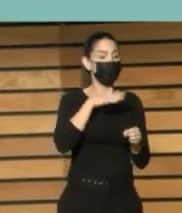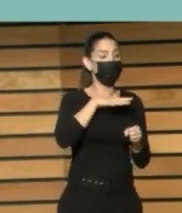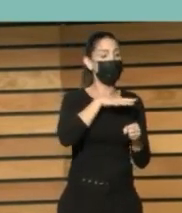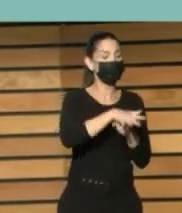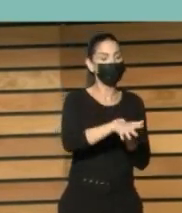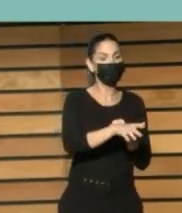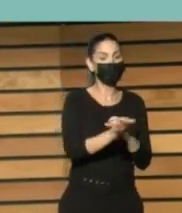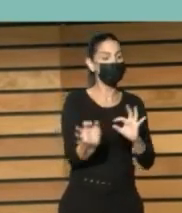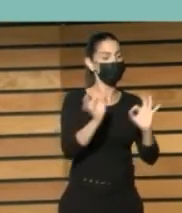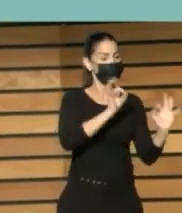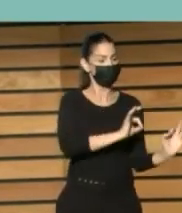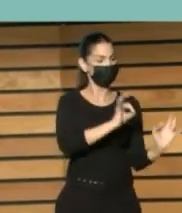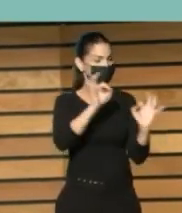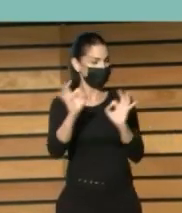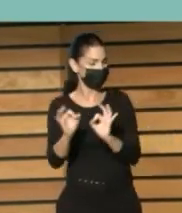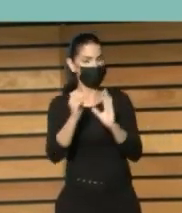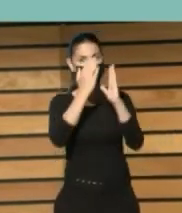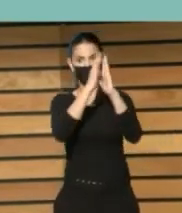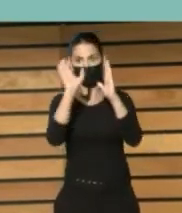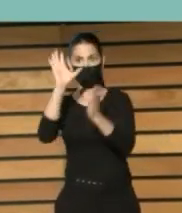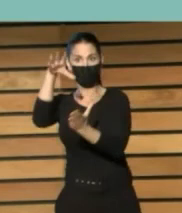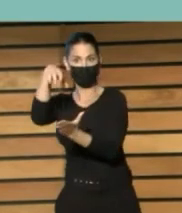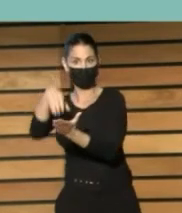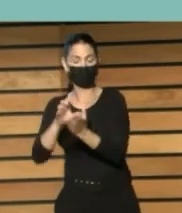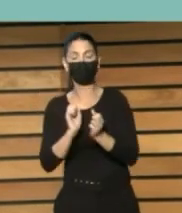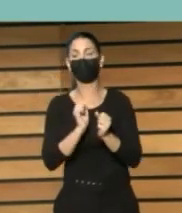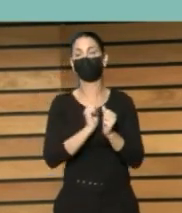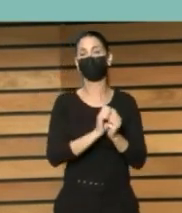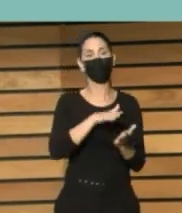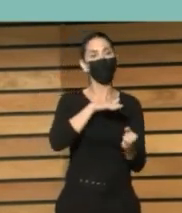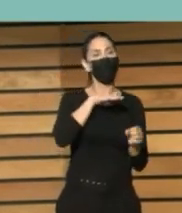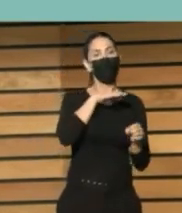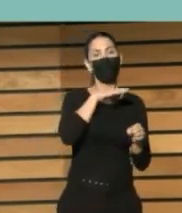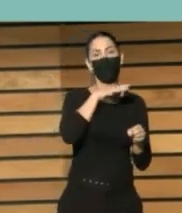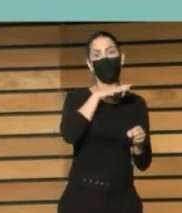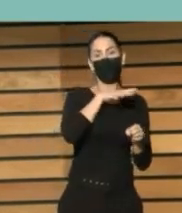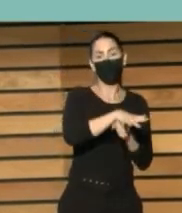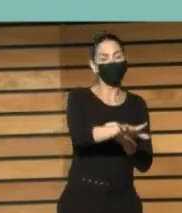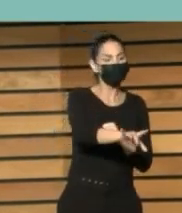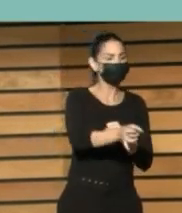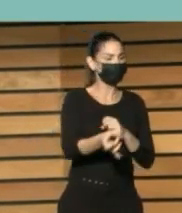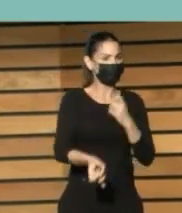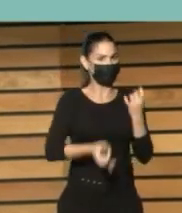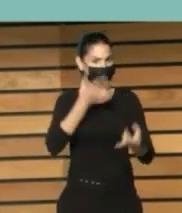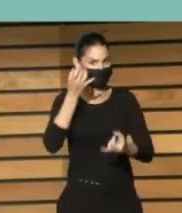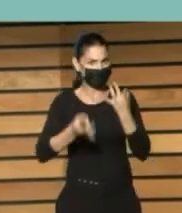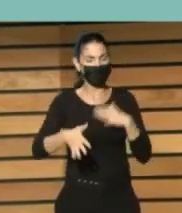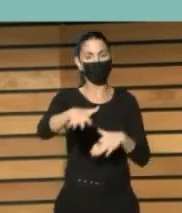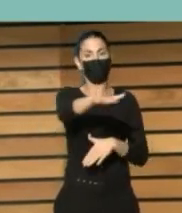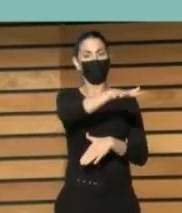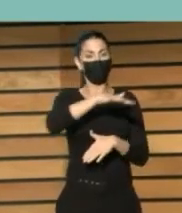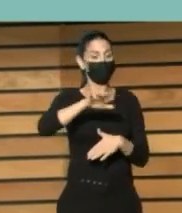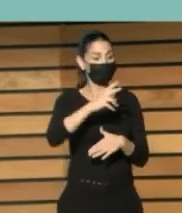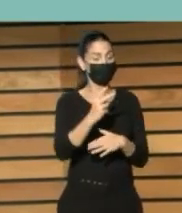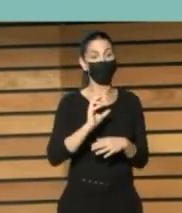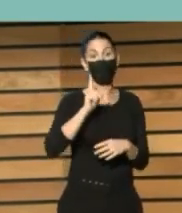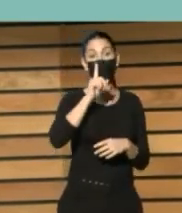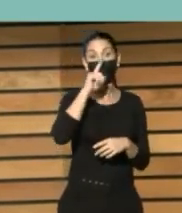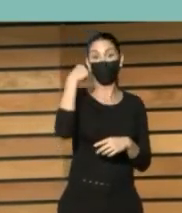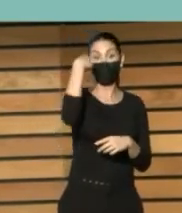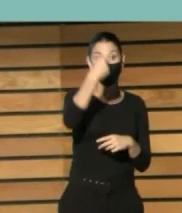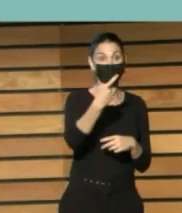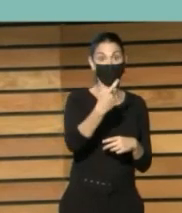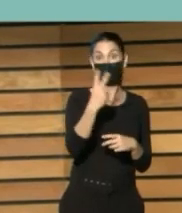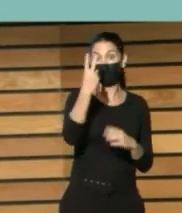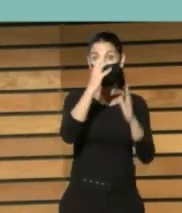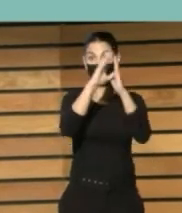la planificación bibliotecaria, hemos aplicado cosas en el ámbito de la creación de espacios. Vamos a abrir dos bibliotecas el año que viene que yo creo